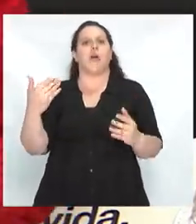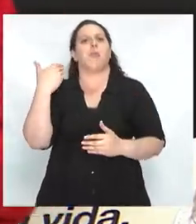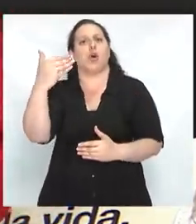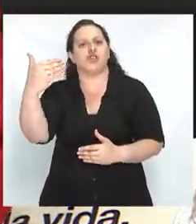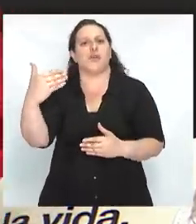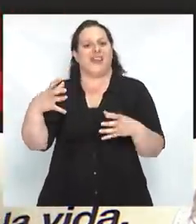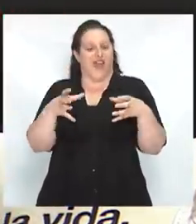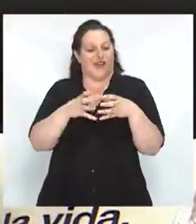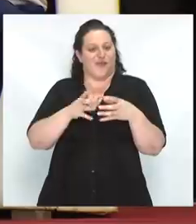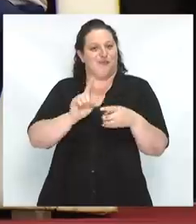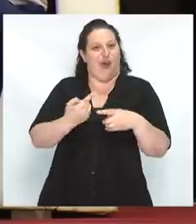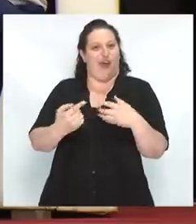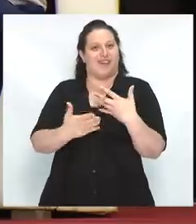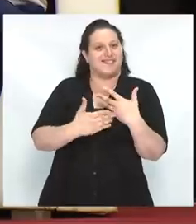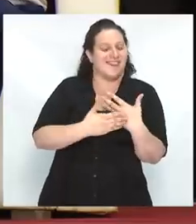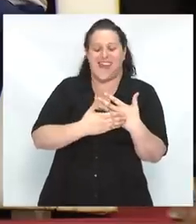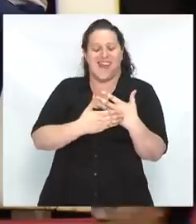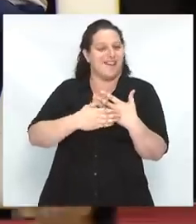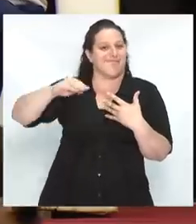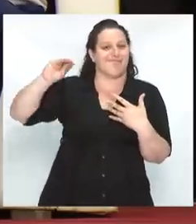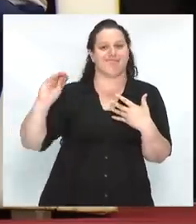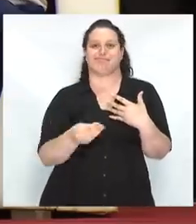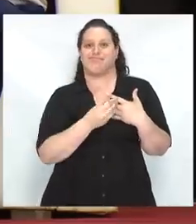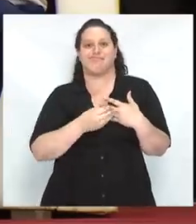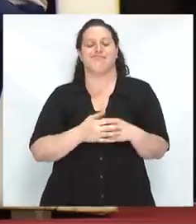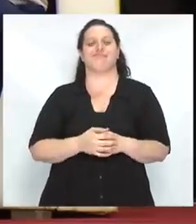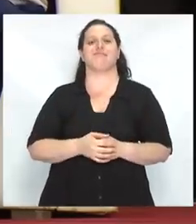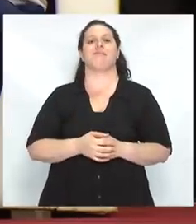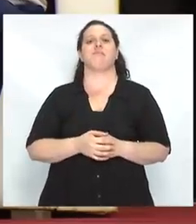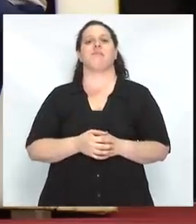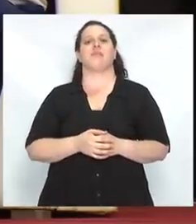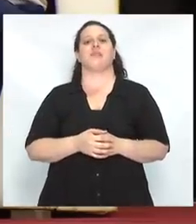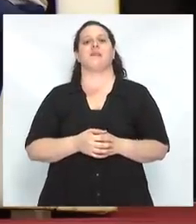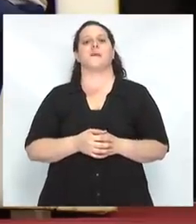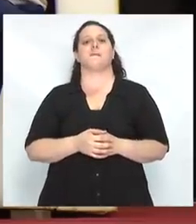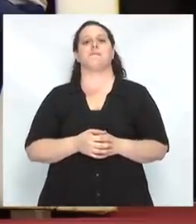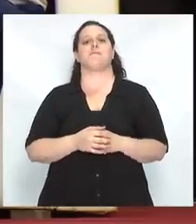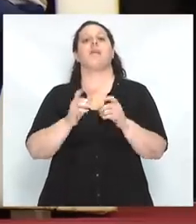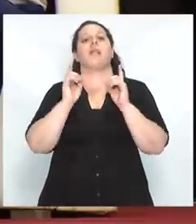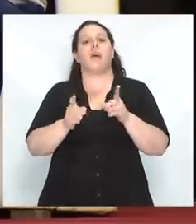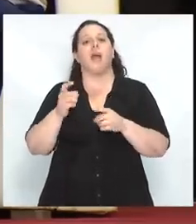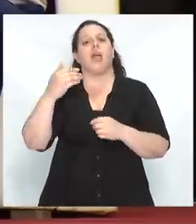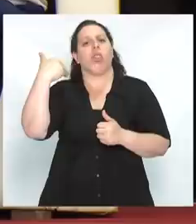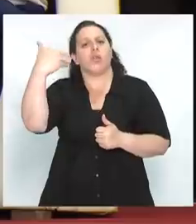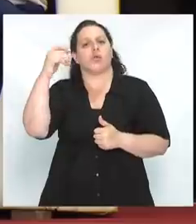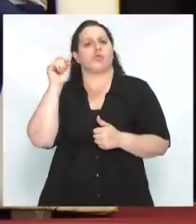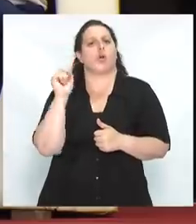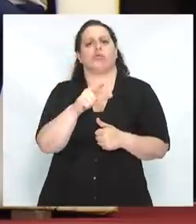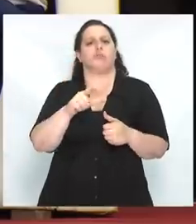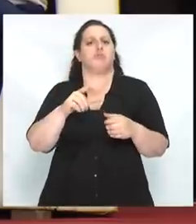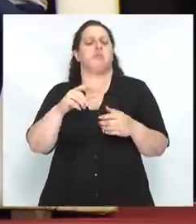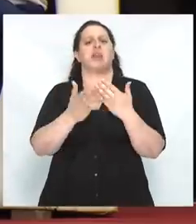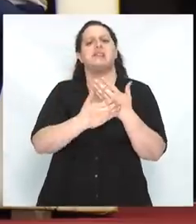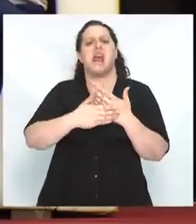la izquierda. Y la última cosa muy vinculada a esto es ese discurso repetido de la izquierda ha muerto, la